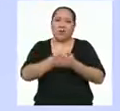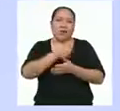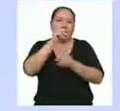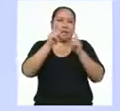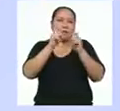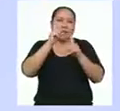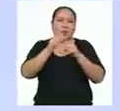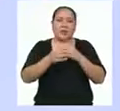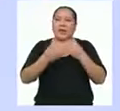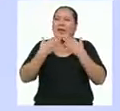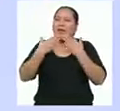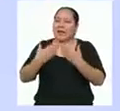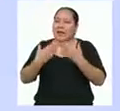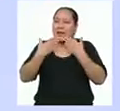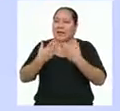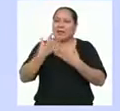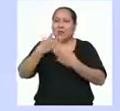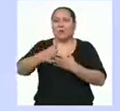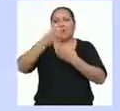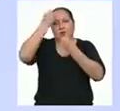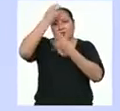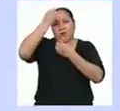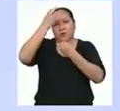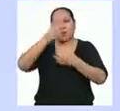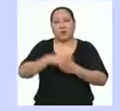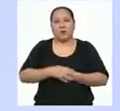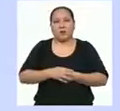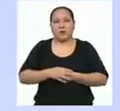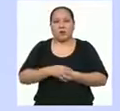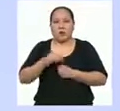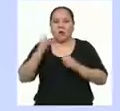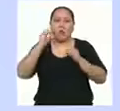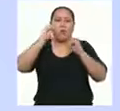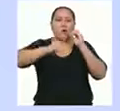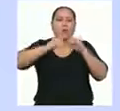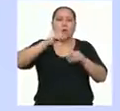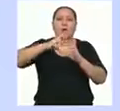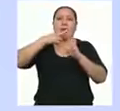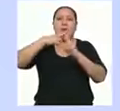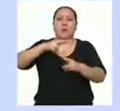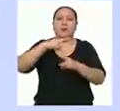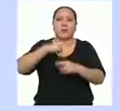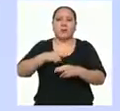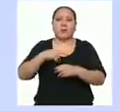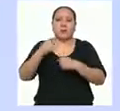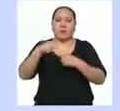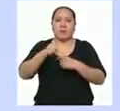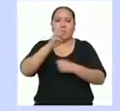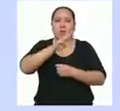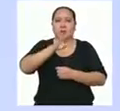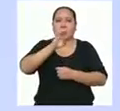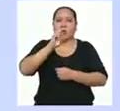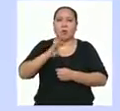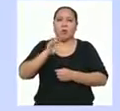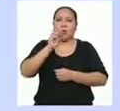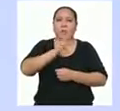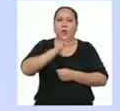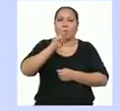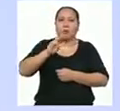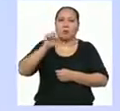las preguntas. Muchas gracias por la información. Publicaremos los resultados en nuestra web www